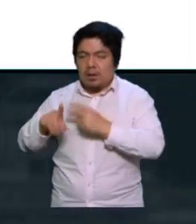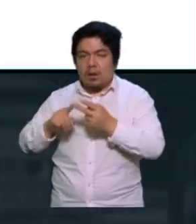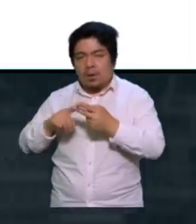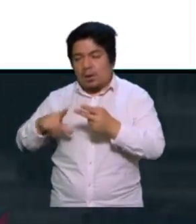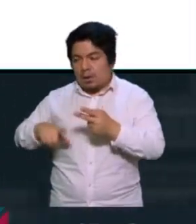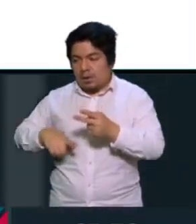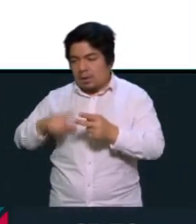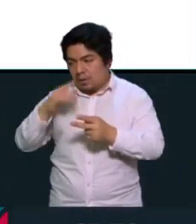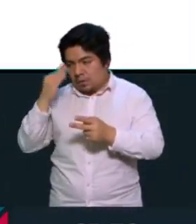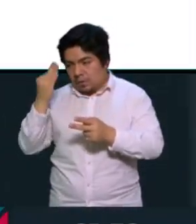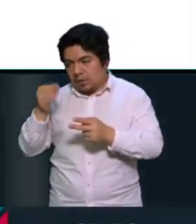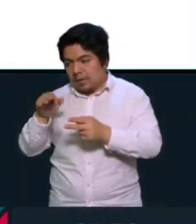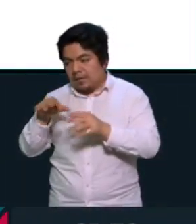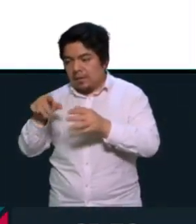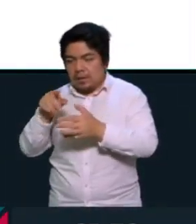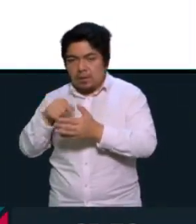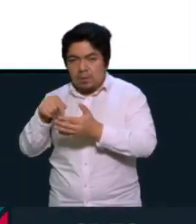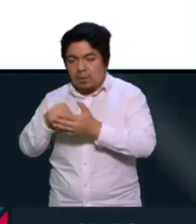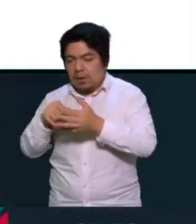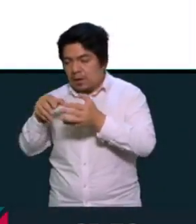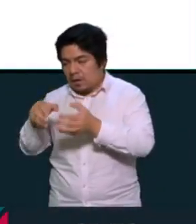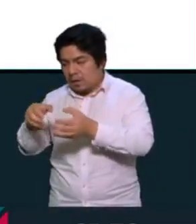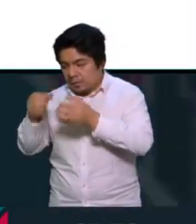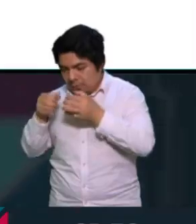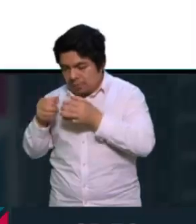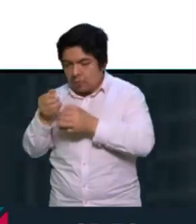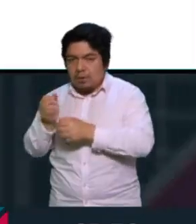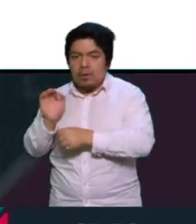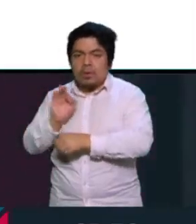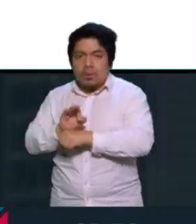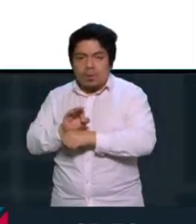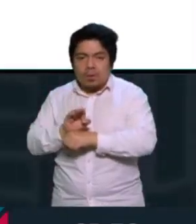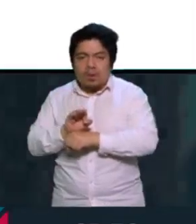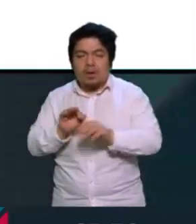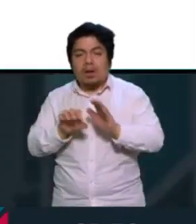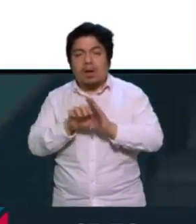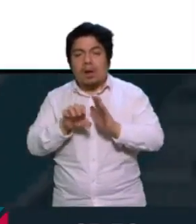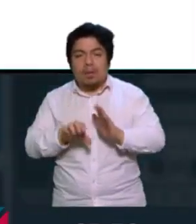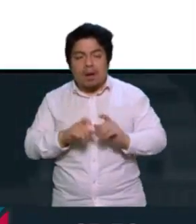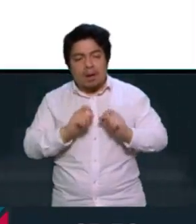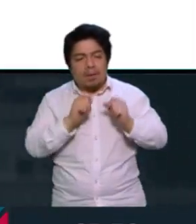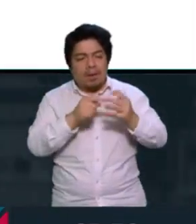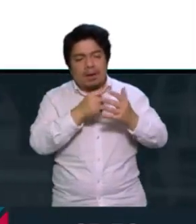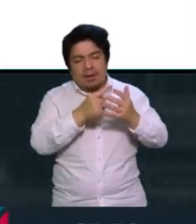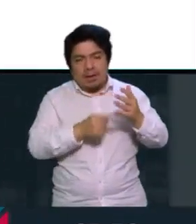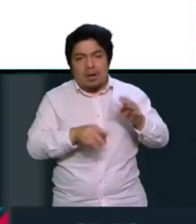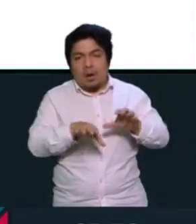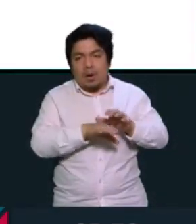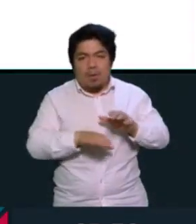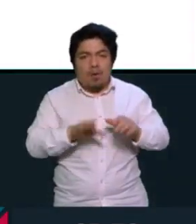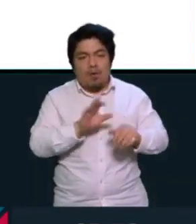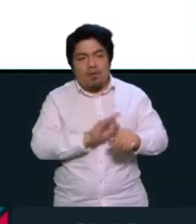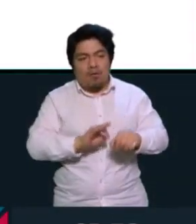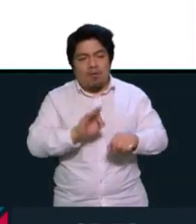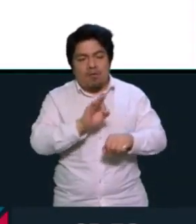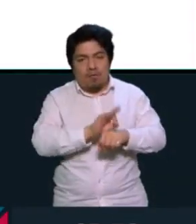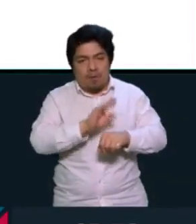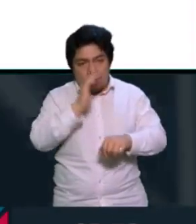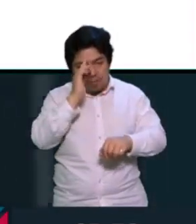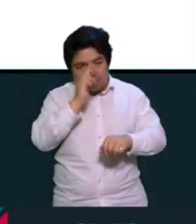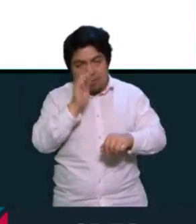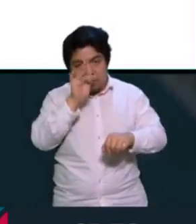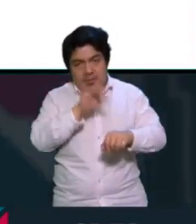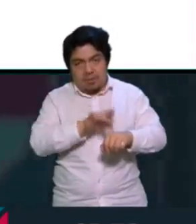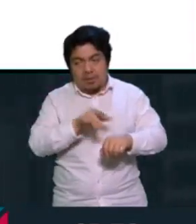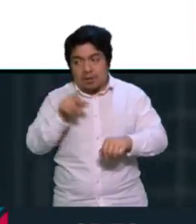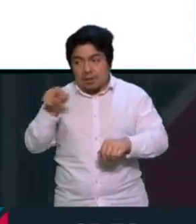expropie ese predio para, pues, cuidarlo ellos? No, pues puede ser declarado como área protegida y sigue siendo tú, Braulio,